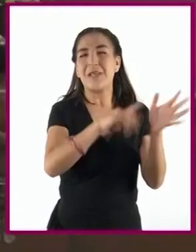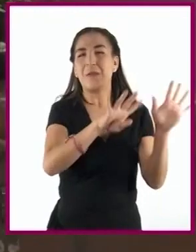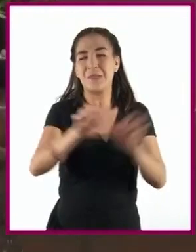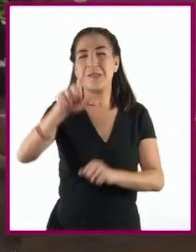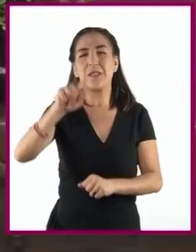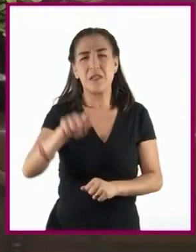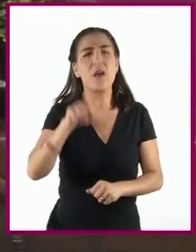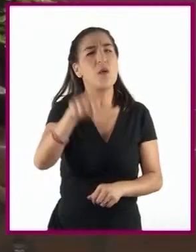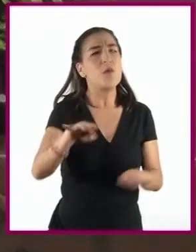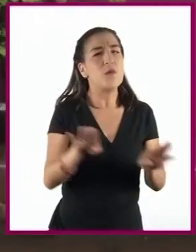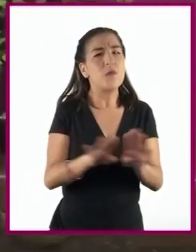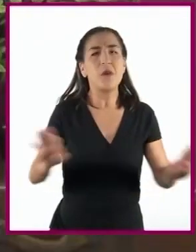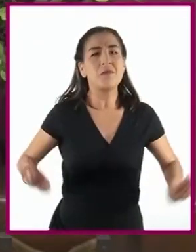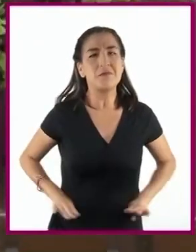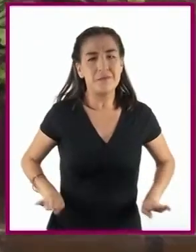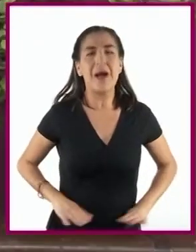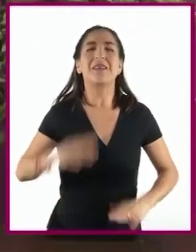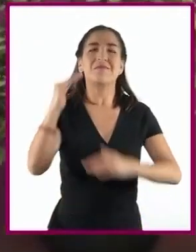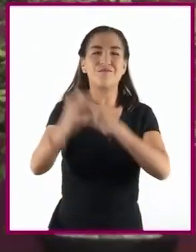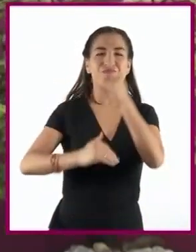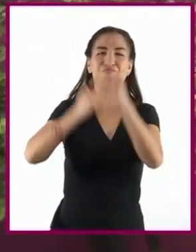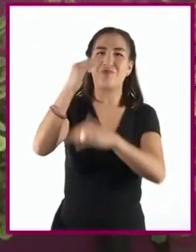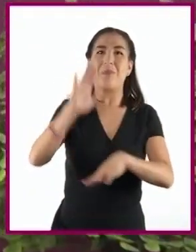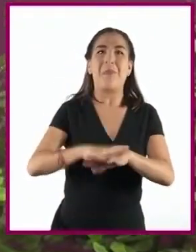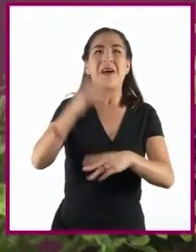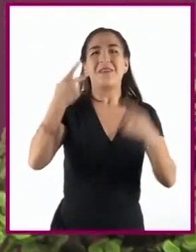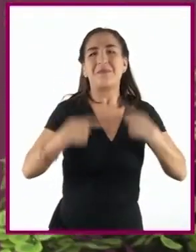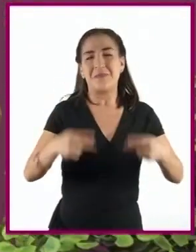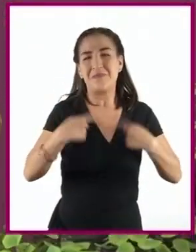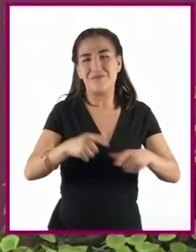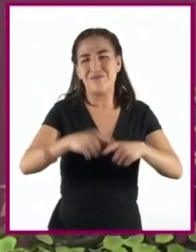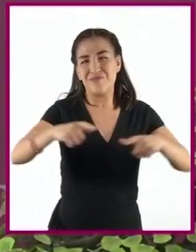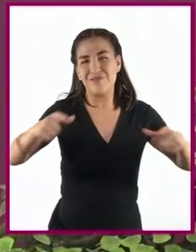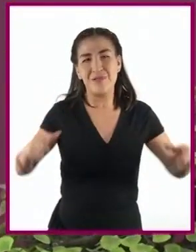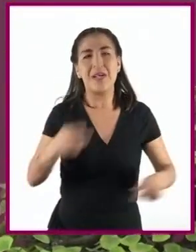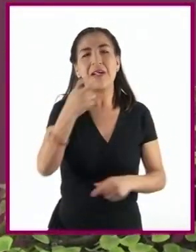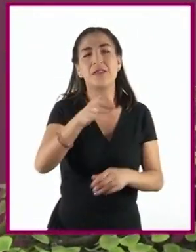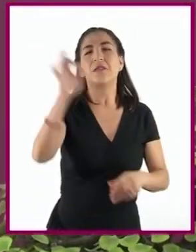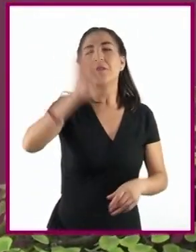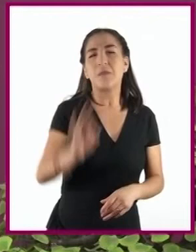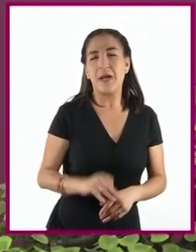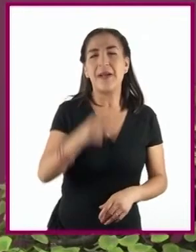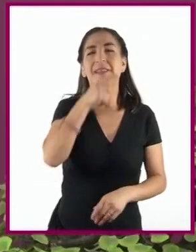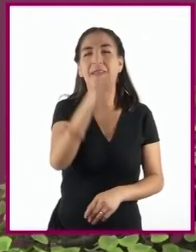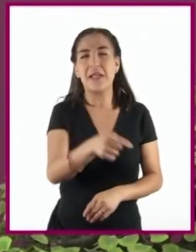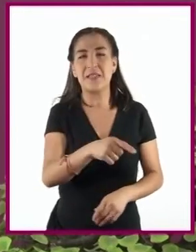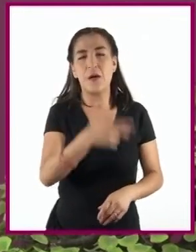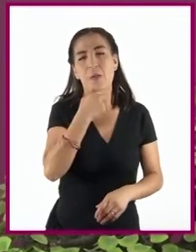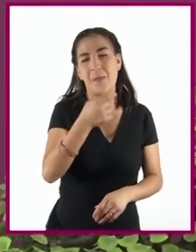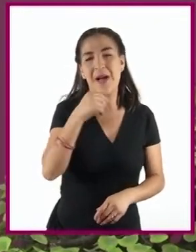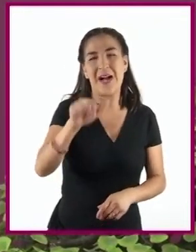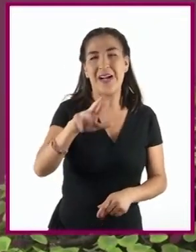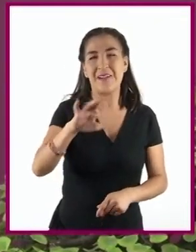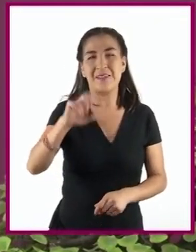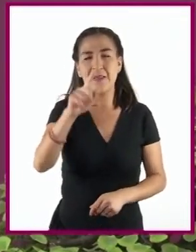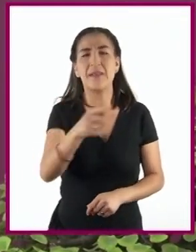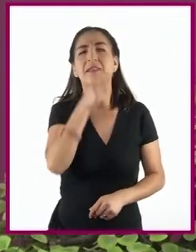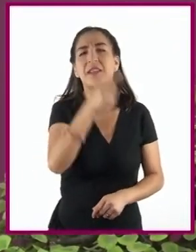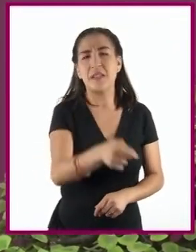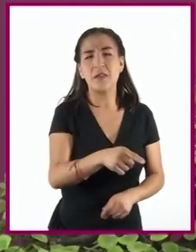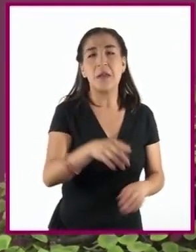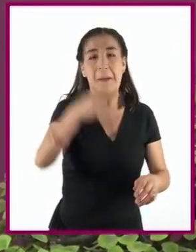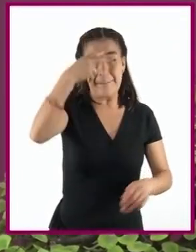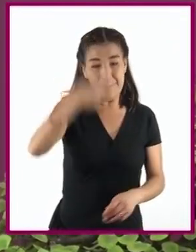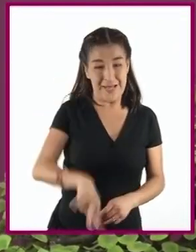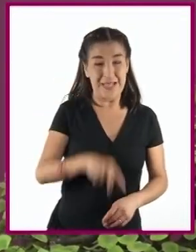podemos caracterizar por un gran crecimiento de la población según cifras del historiador Ariel Rodríguez Curi México pasó de